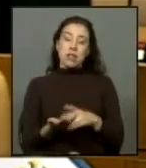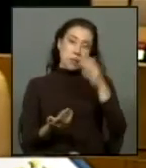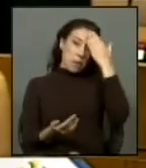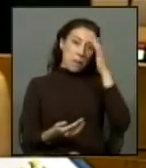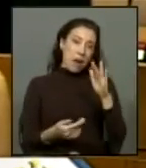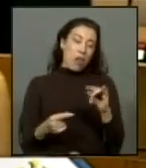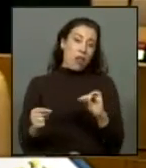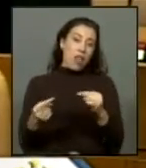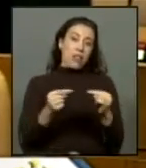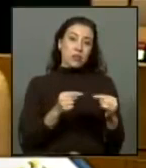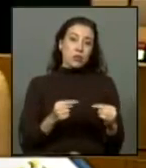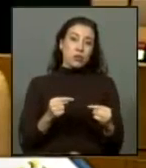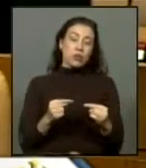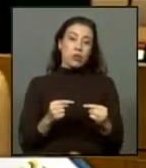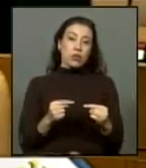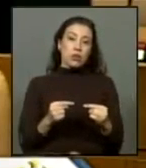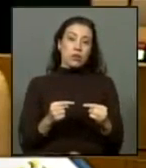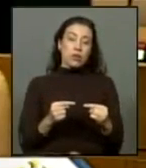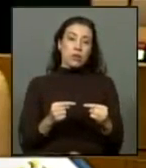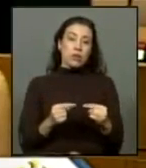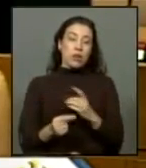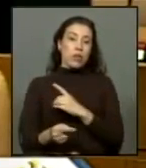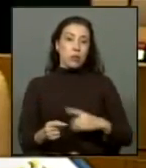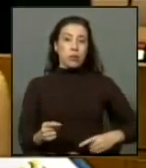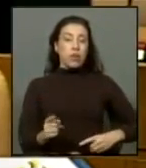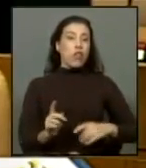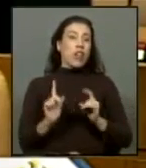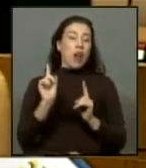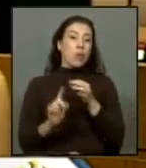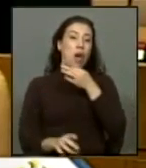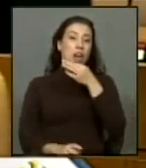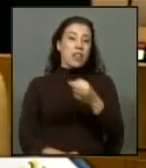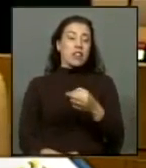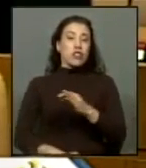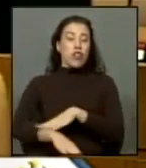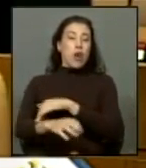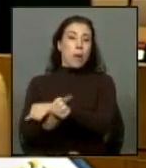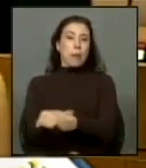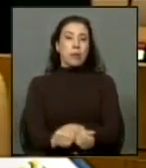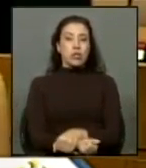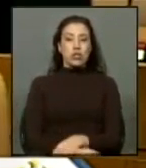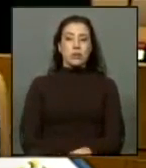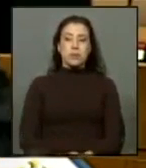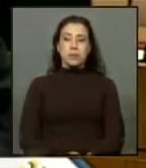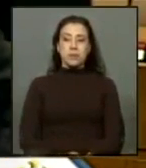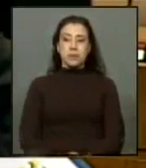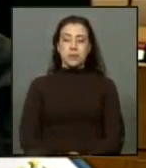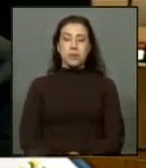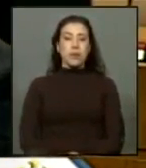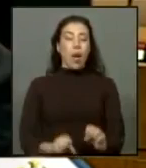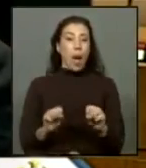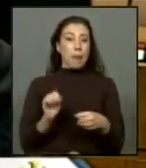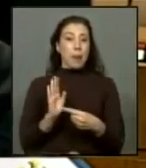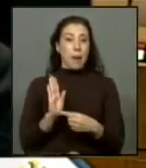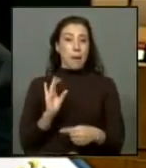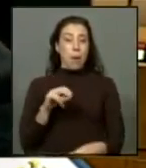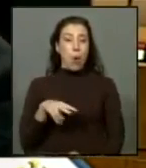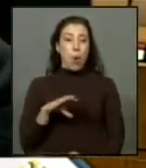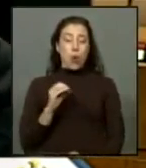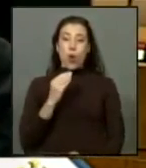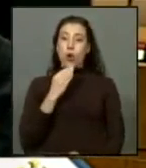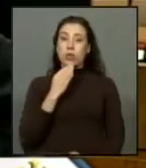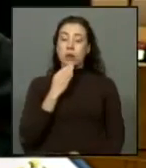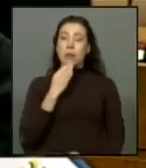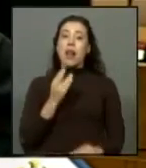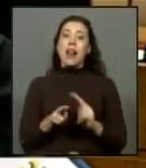debate parlamentario que ha hecho algunos de los en este caso diputados de la oposición creo que aprobar este bono presidente tiene también un